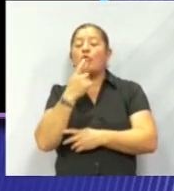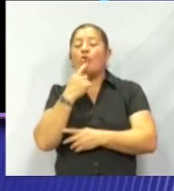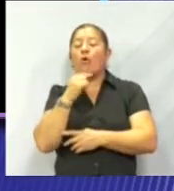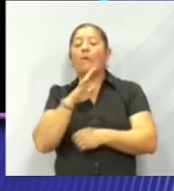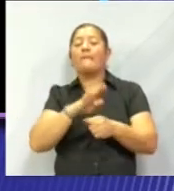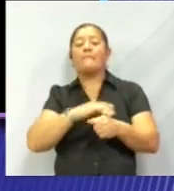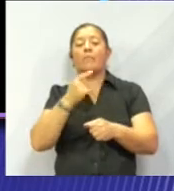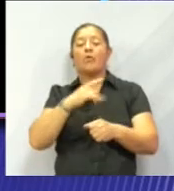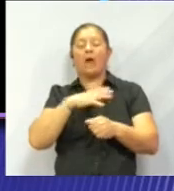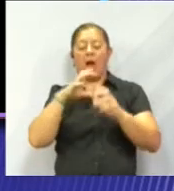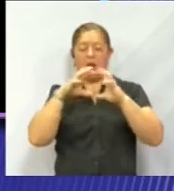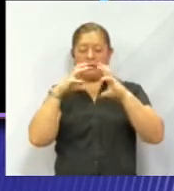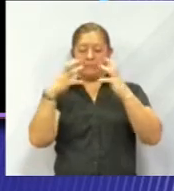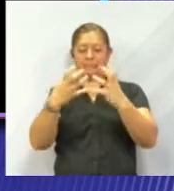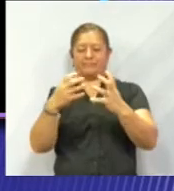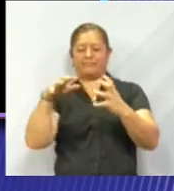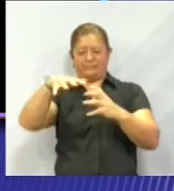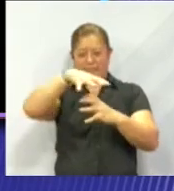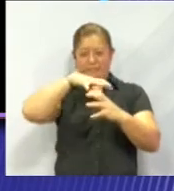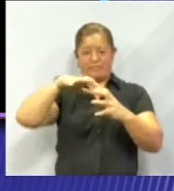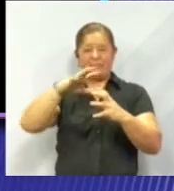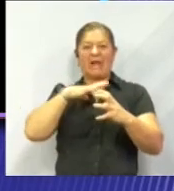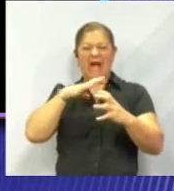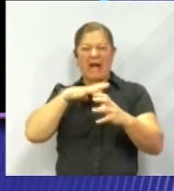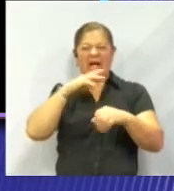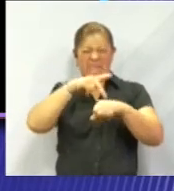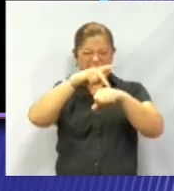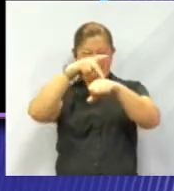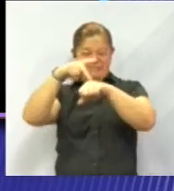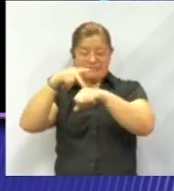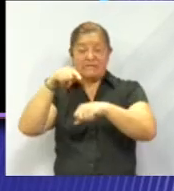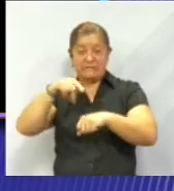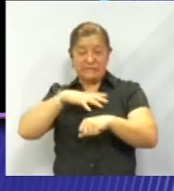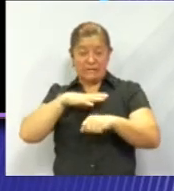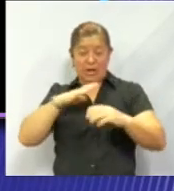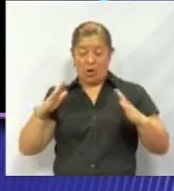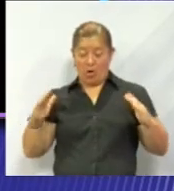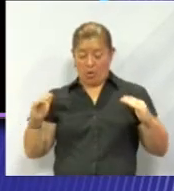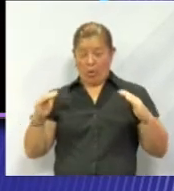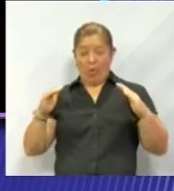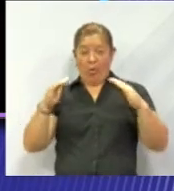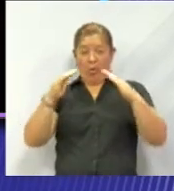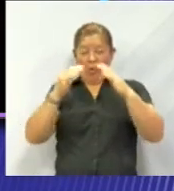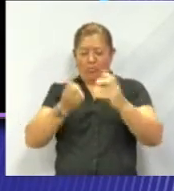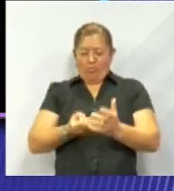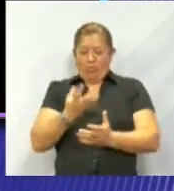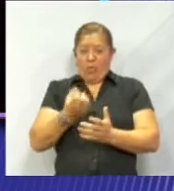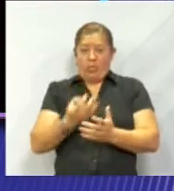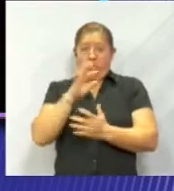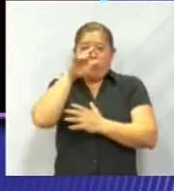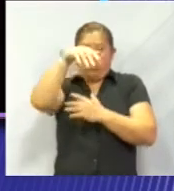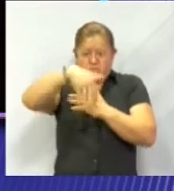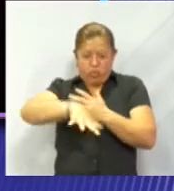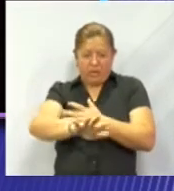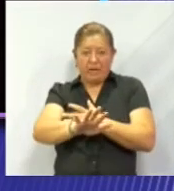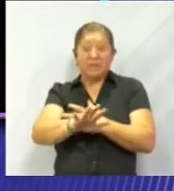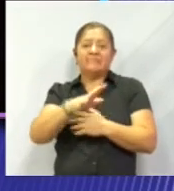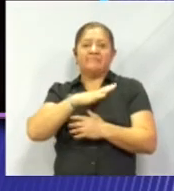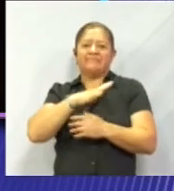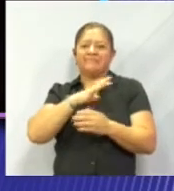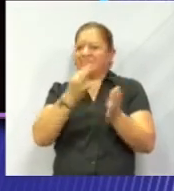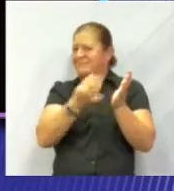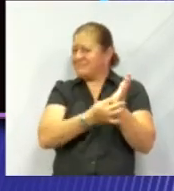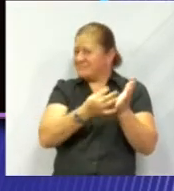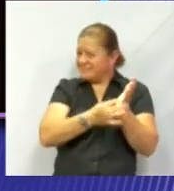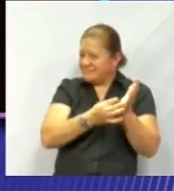su superficie que es muy, muy rocosa y que además tiene el volcán más grande del sistema solar contiene hierro y azufre. Por eso